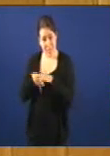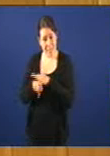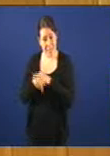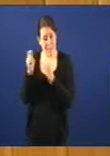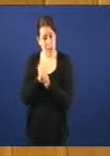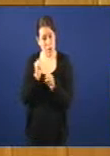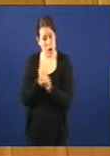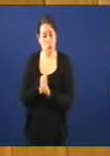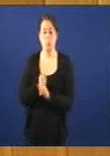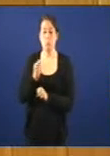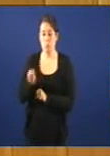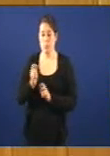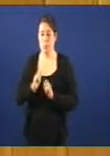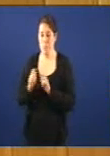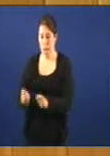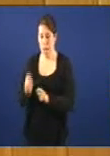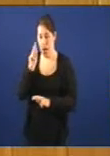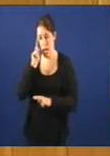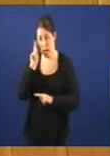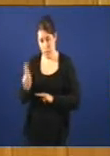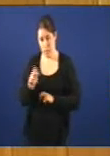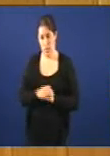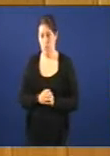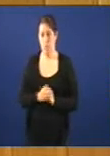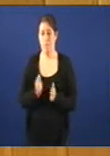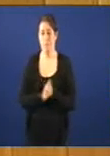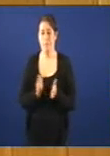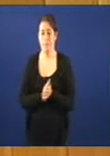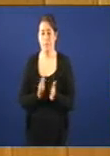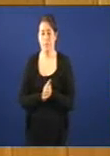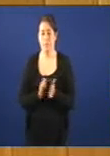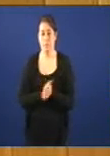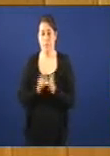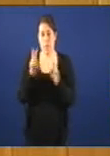merecen todo o respecto. A respecto da súa segunda pregunta